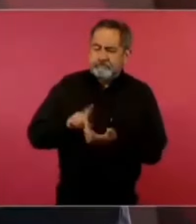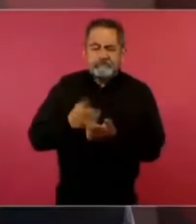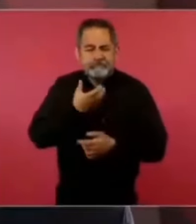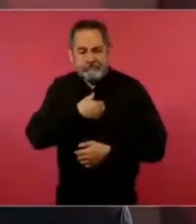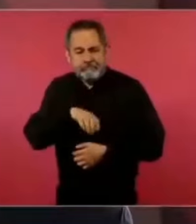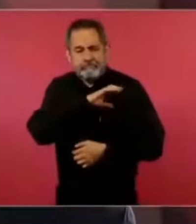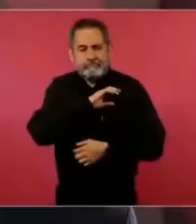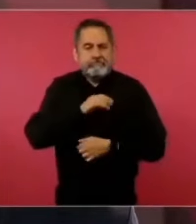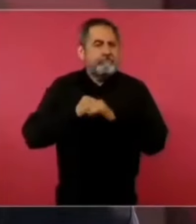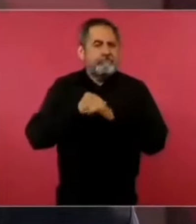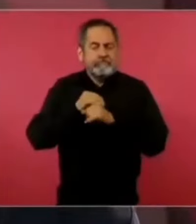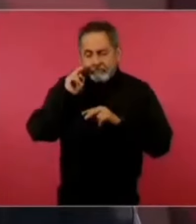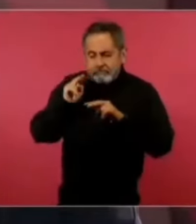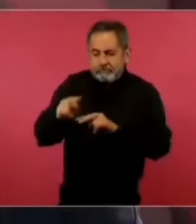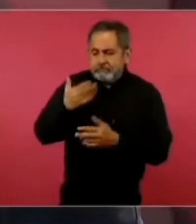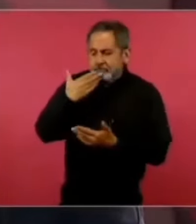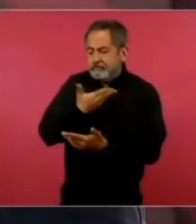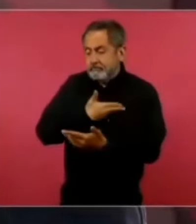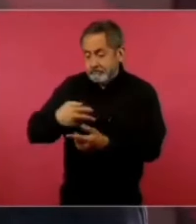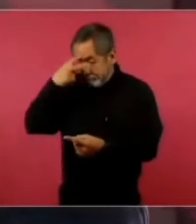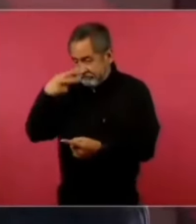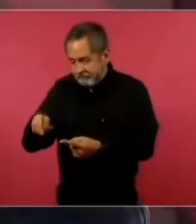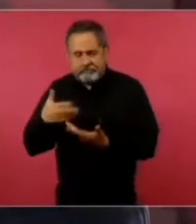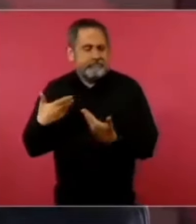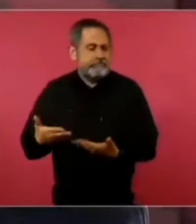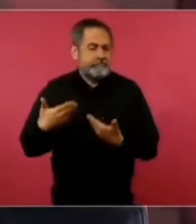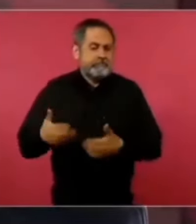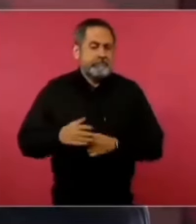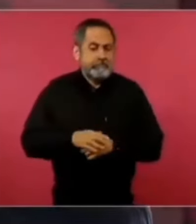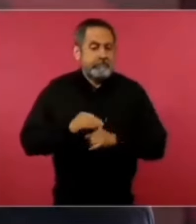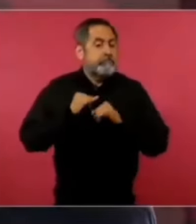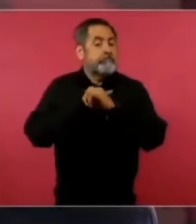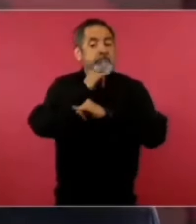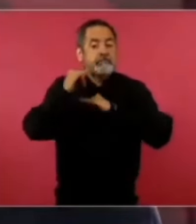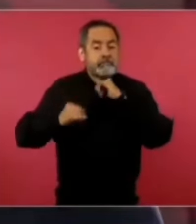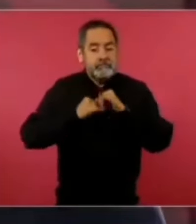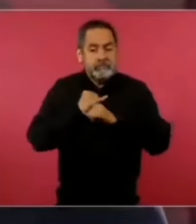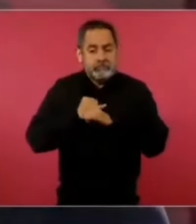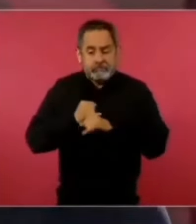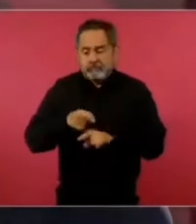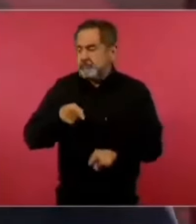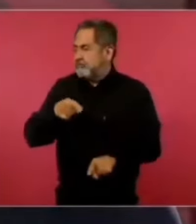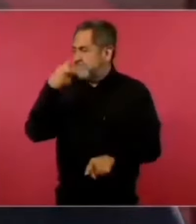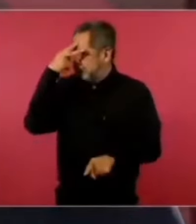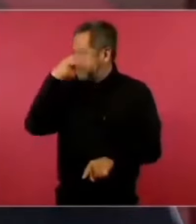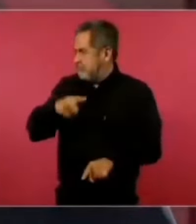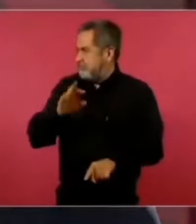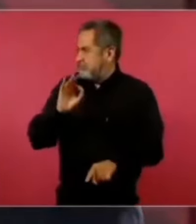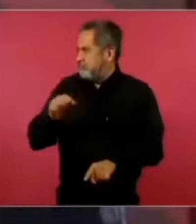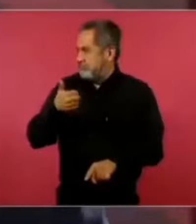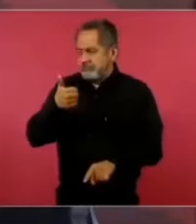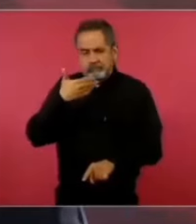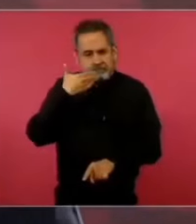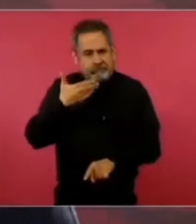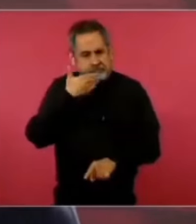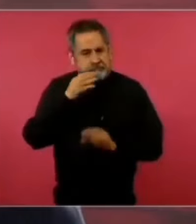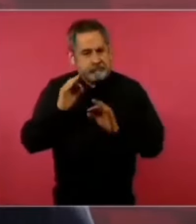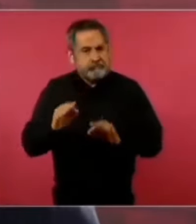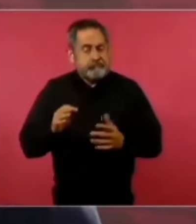internacional, se habla muy bien de México. Además, no es poca cosa,